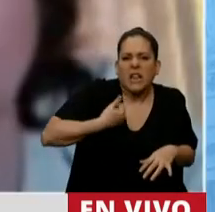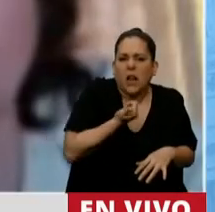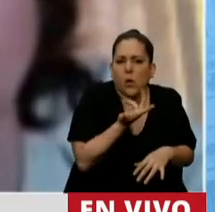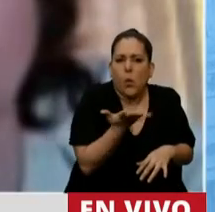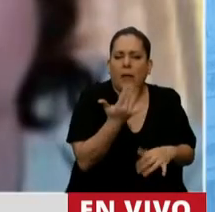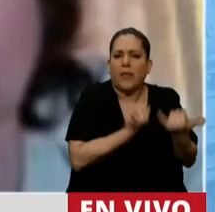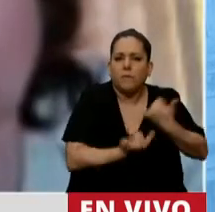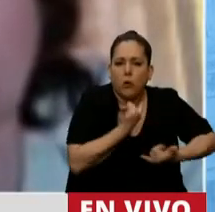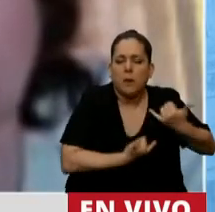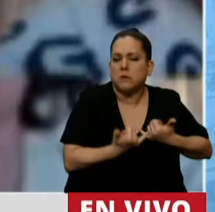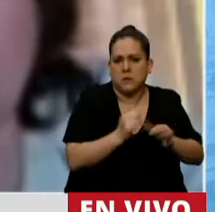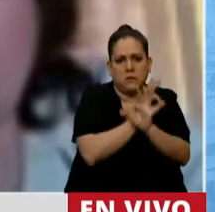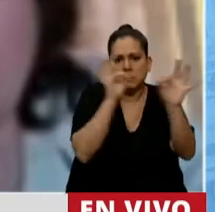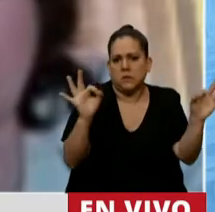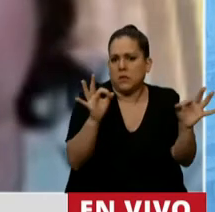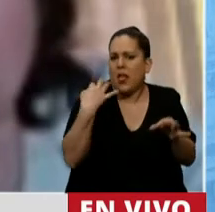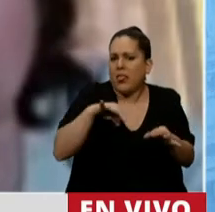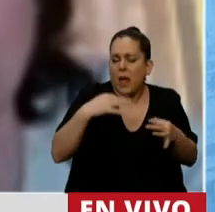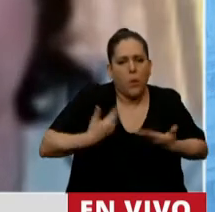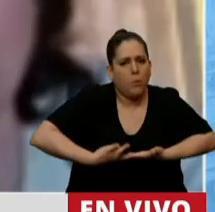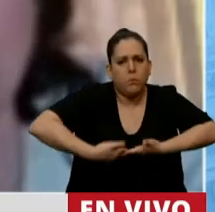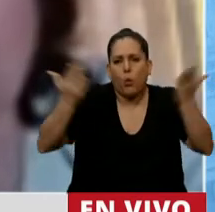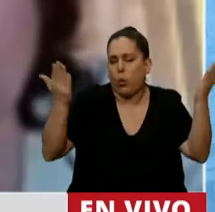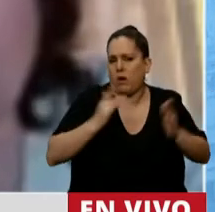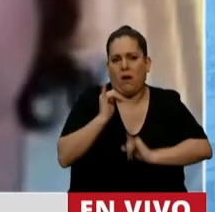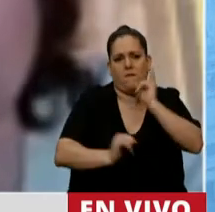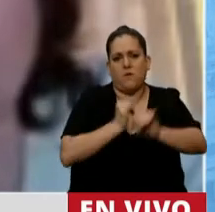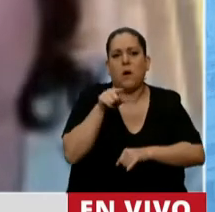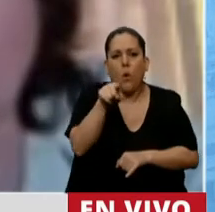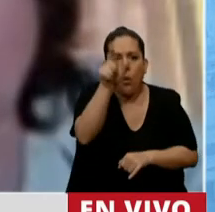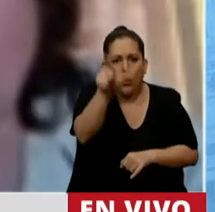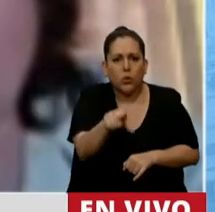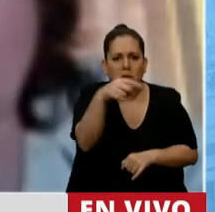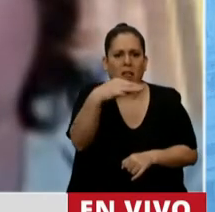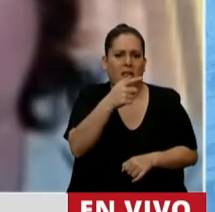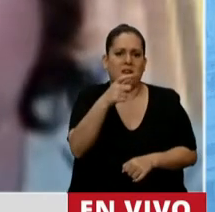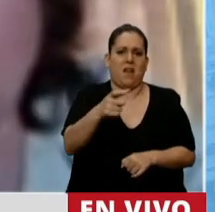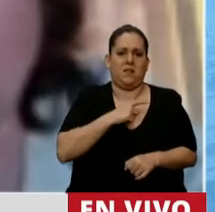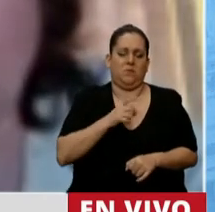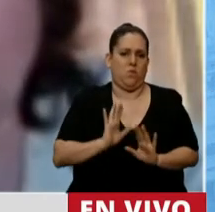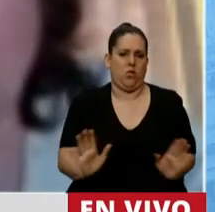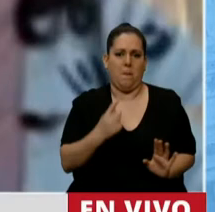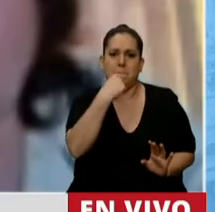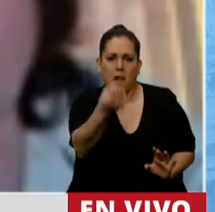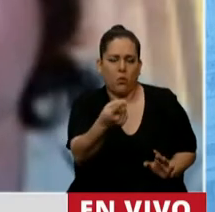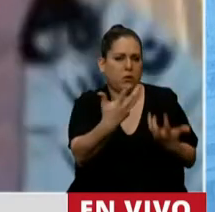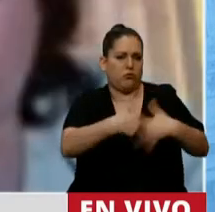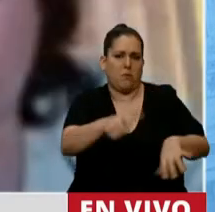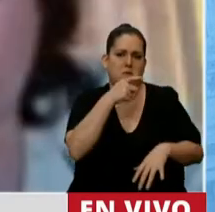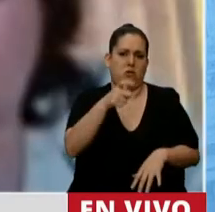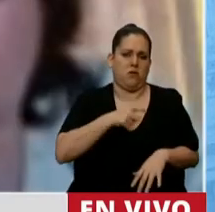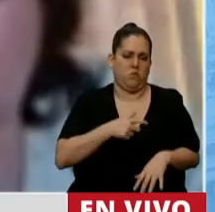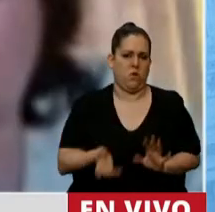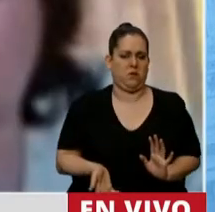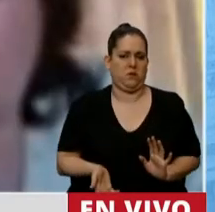Información que, por otra parte, debe ser pública y que usted debería responder al solo requerimiento. Pero no voy a insistir con lo que no